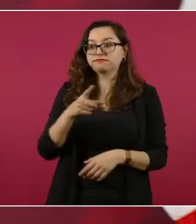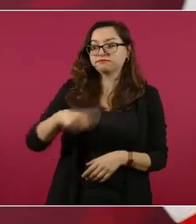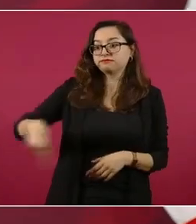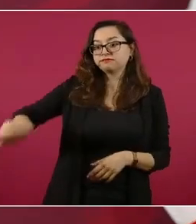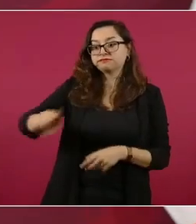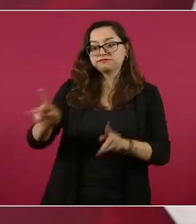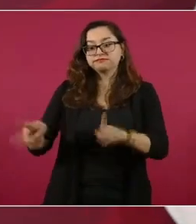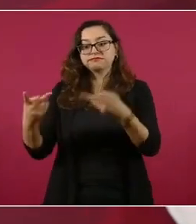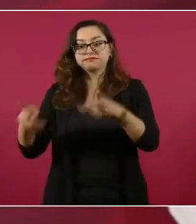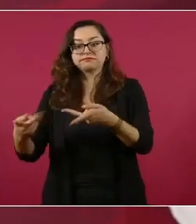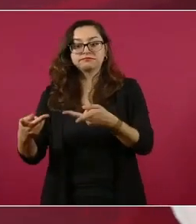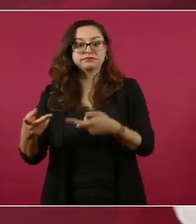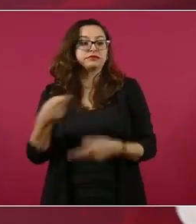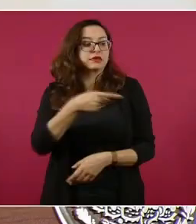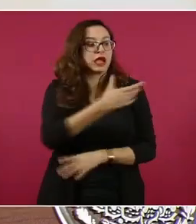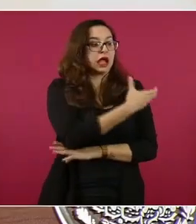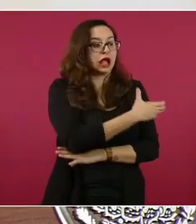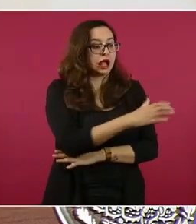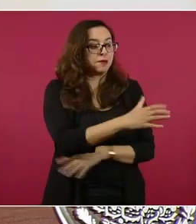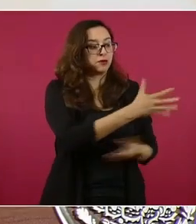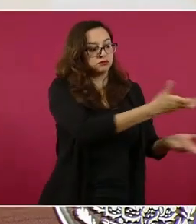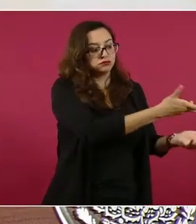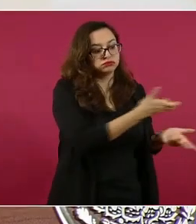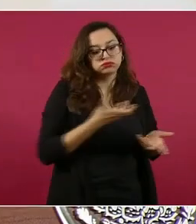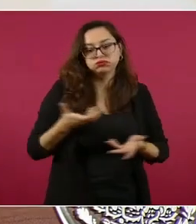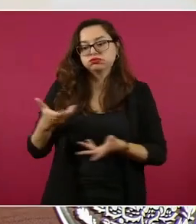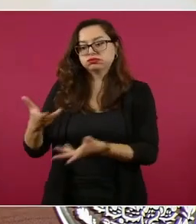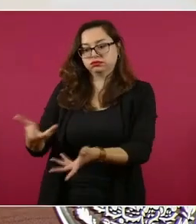hay que ayudarlos.